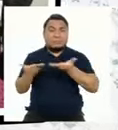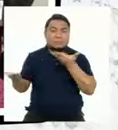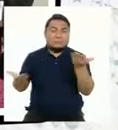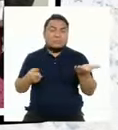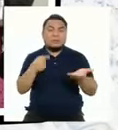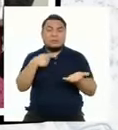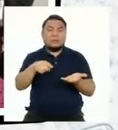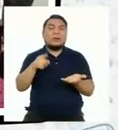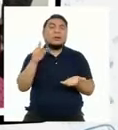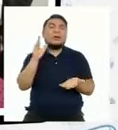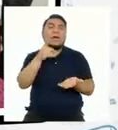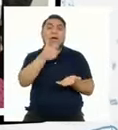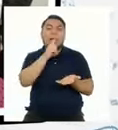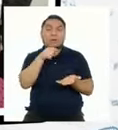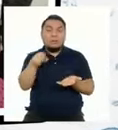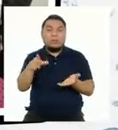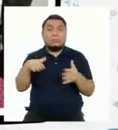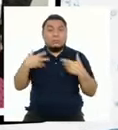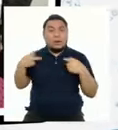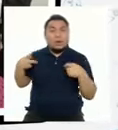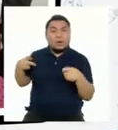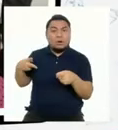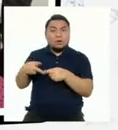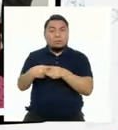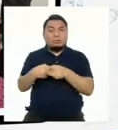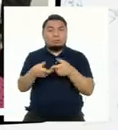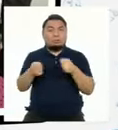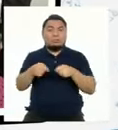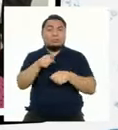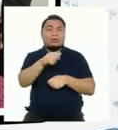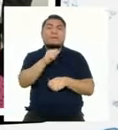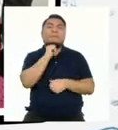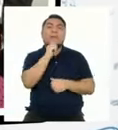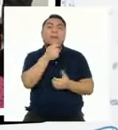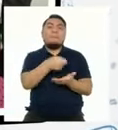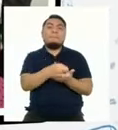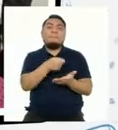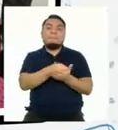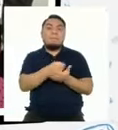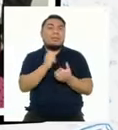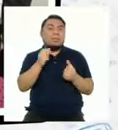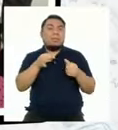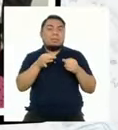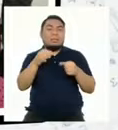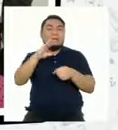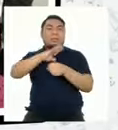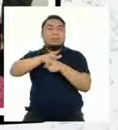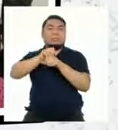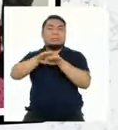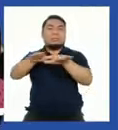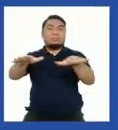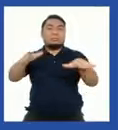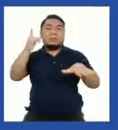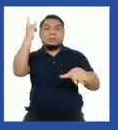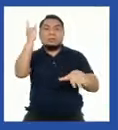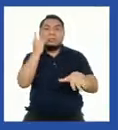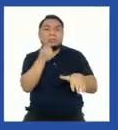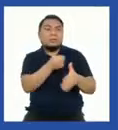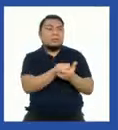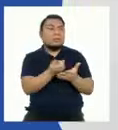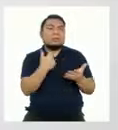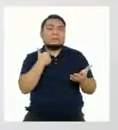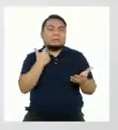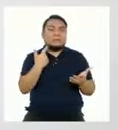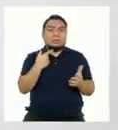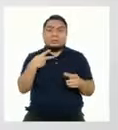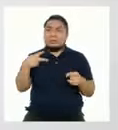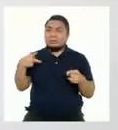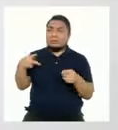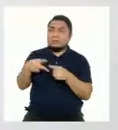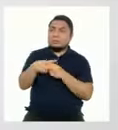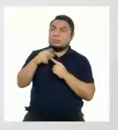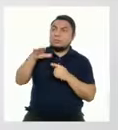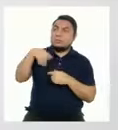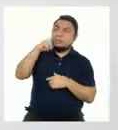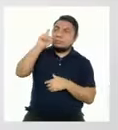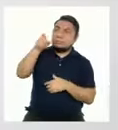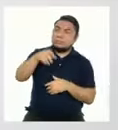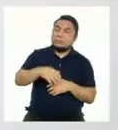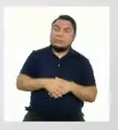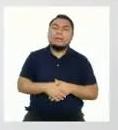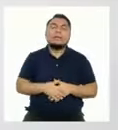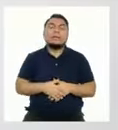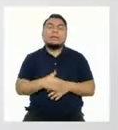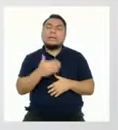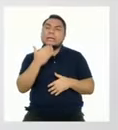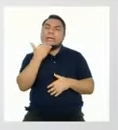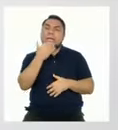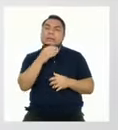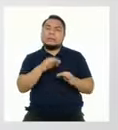saneamiento cortar el servicio a un usuario por falta de pago durante el estado de emergencia? Gracias por esta